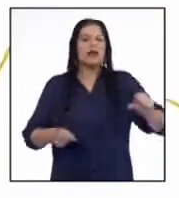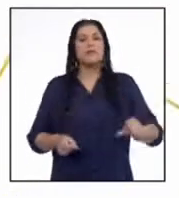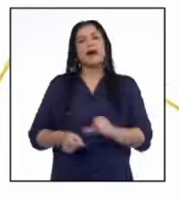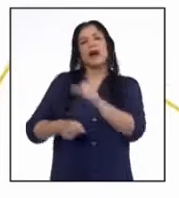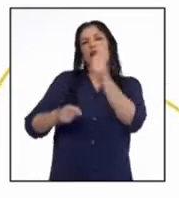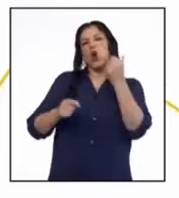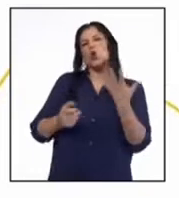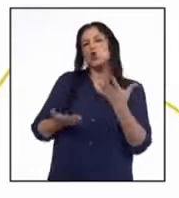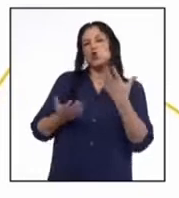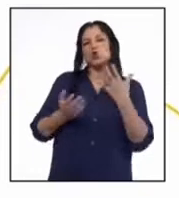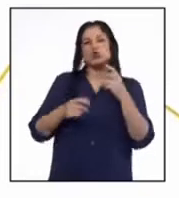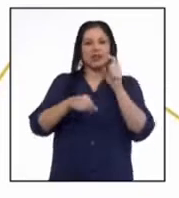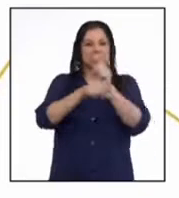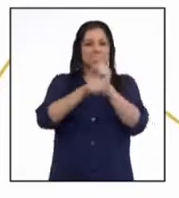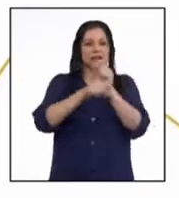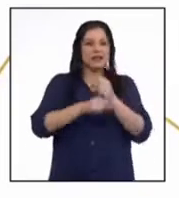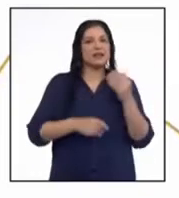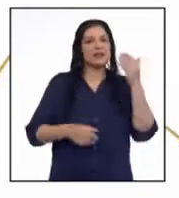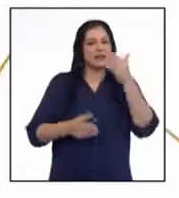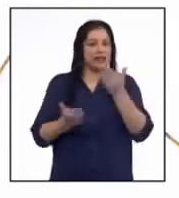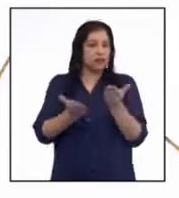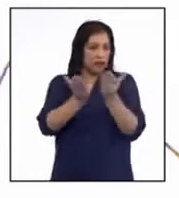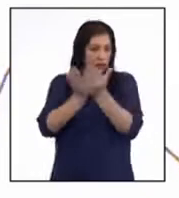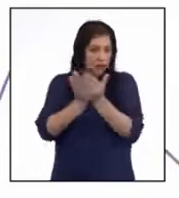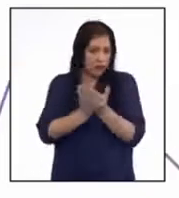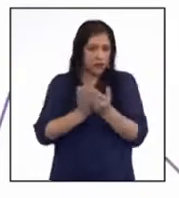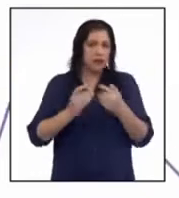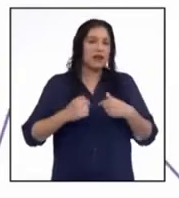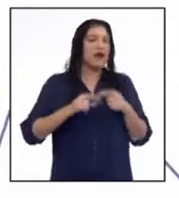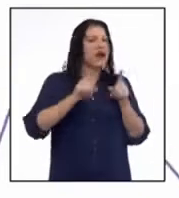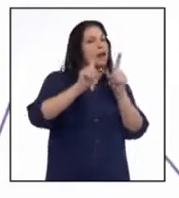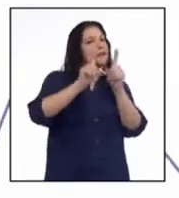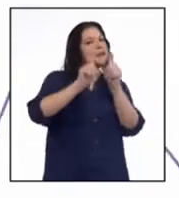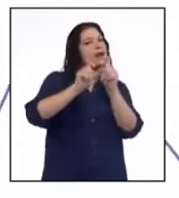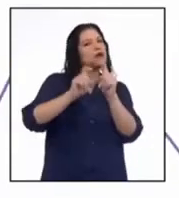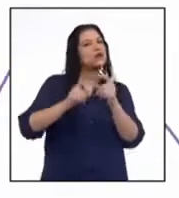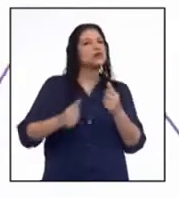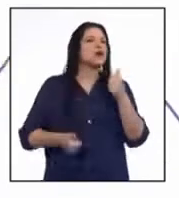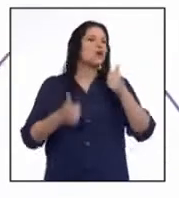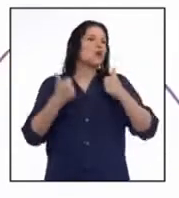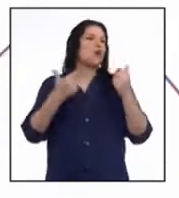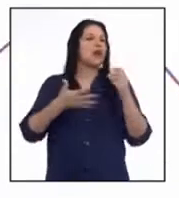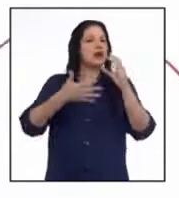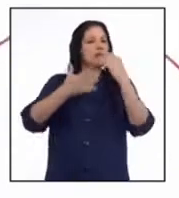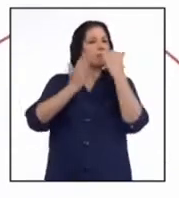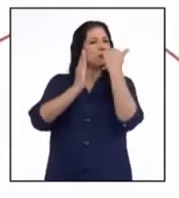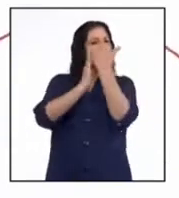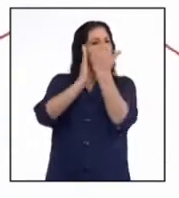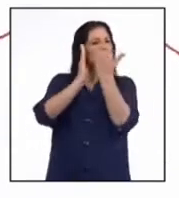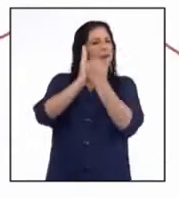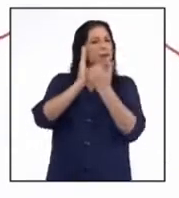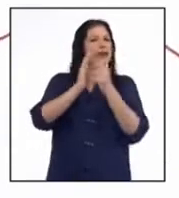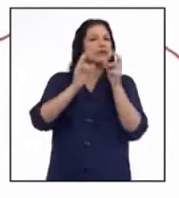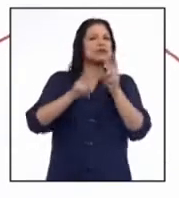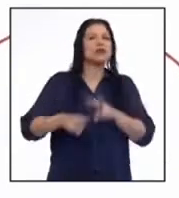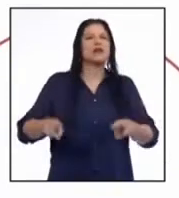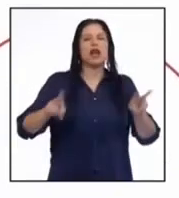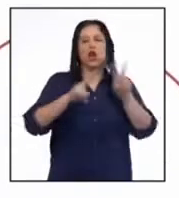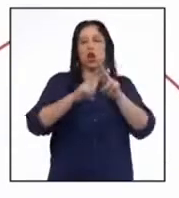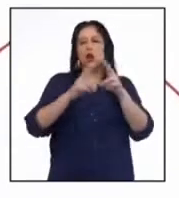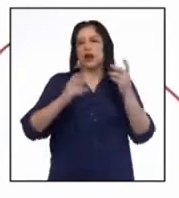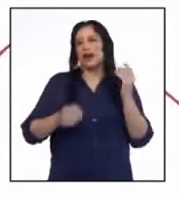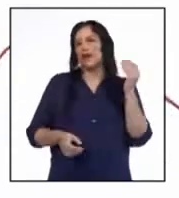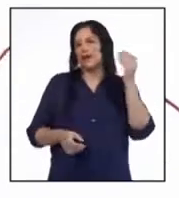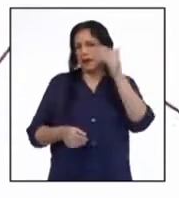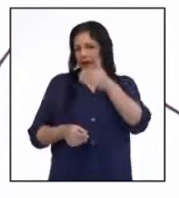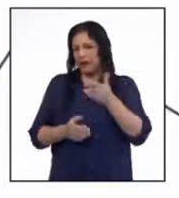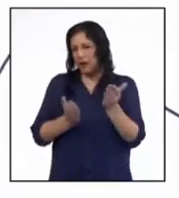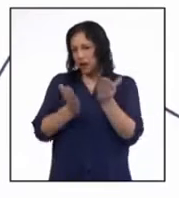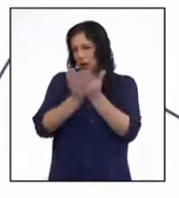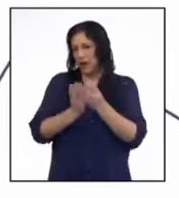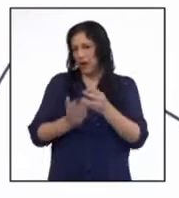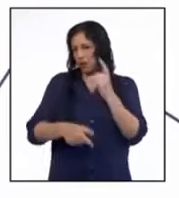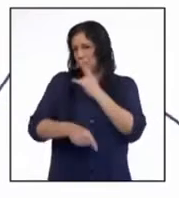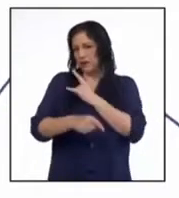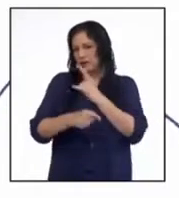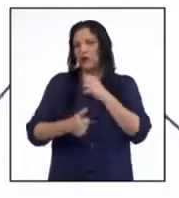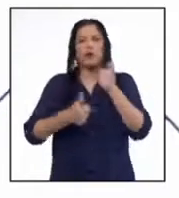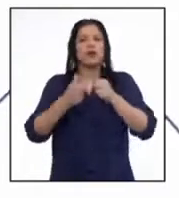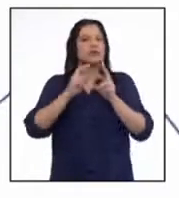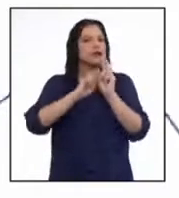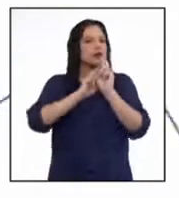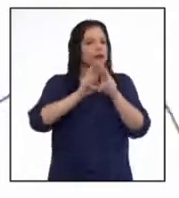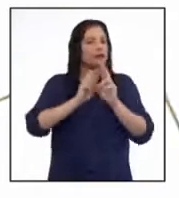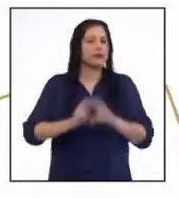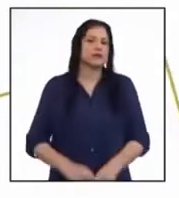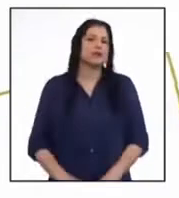enseñanza presencial? Si les preguntara en qué atributos es mejor valorada la enseñanza presencial, ¿cuál sería la respuesta?